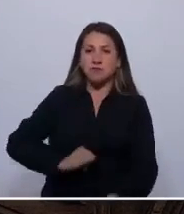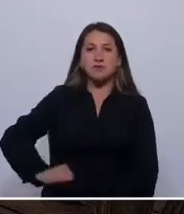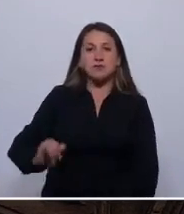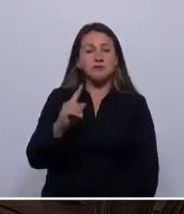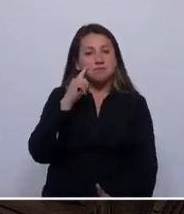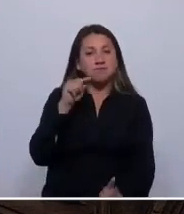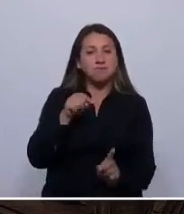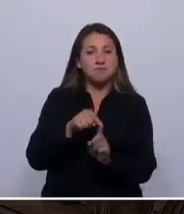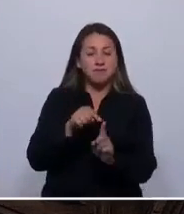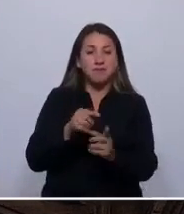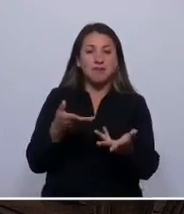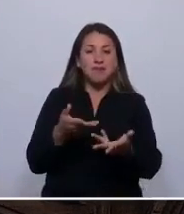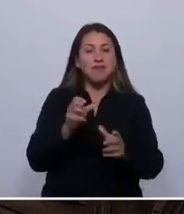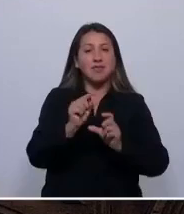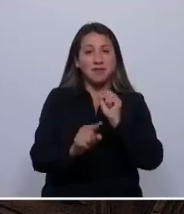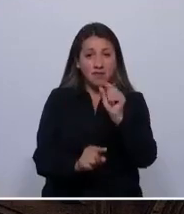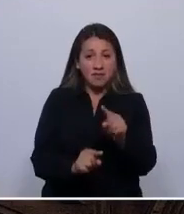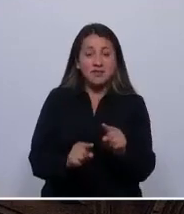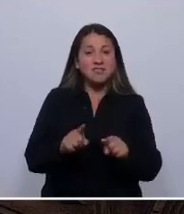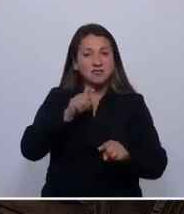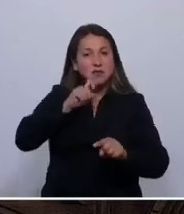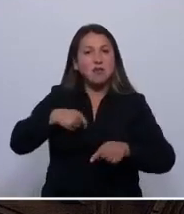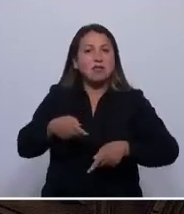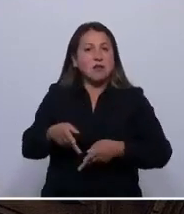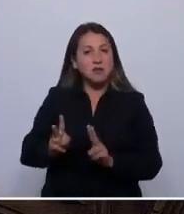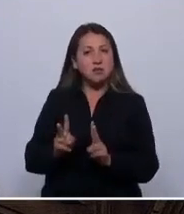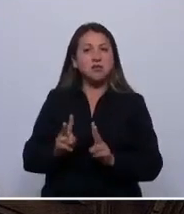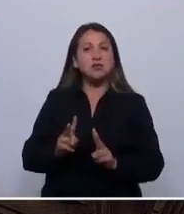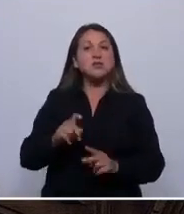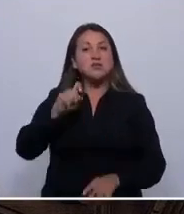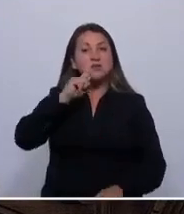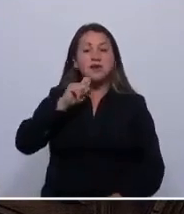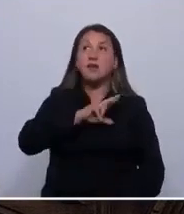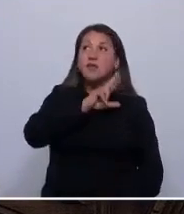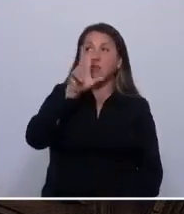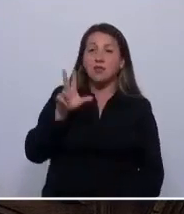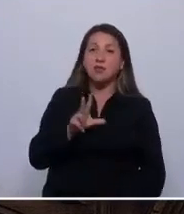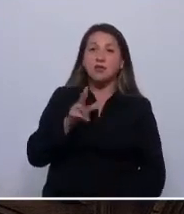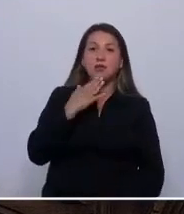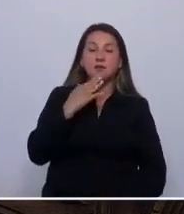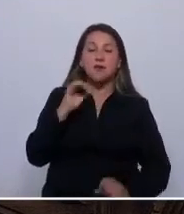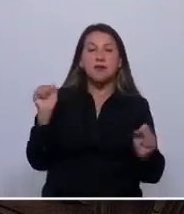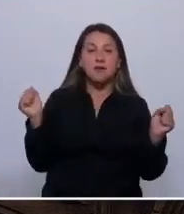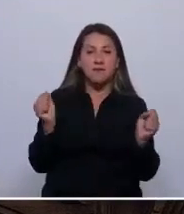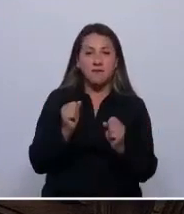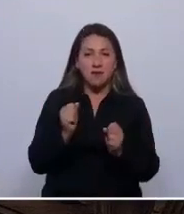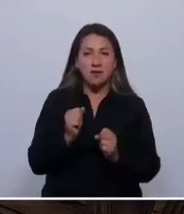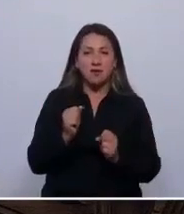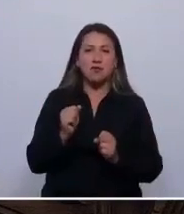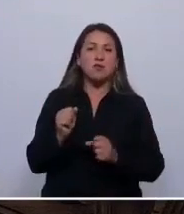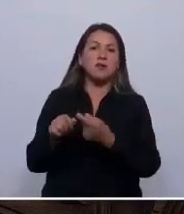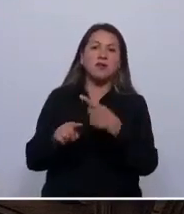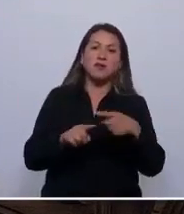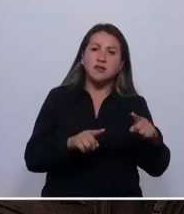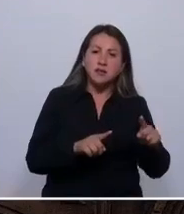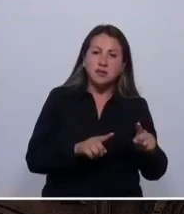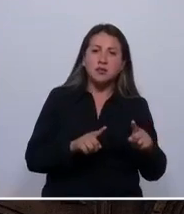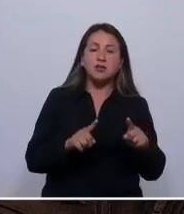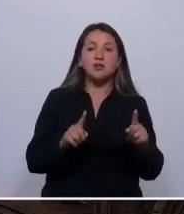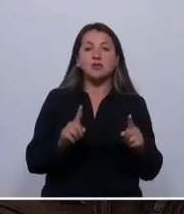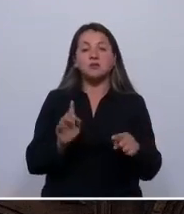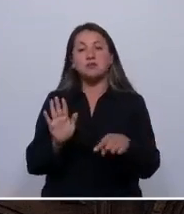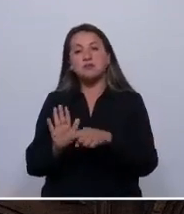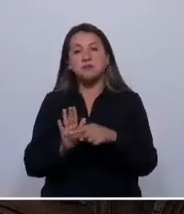afán de Benedetti, defenderla como un derecho, defenderla de Dios y del invierno, de los apellidos y las lástimas.